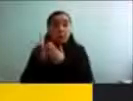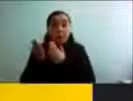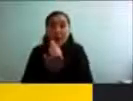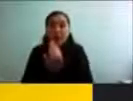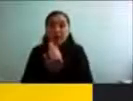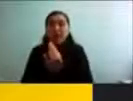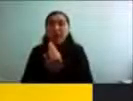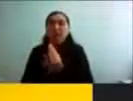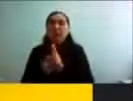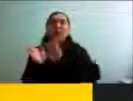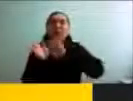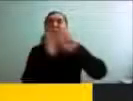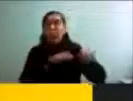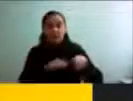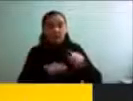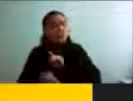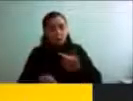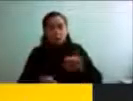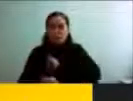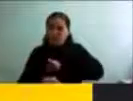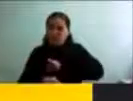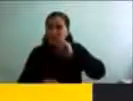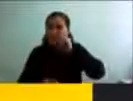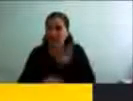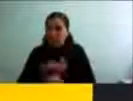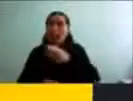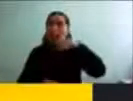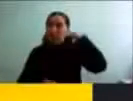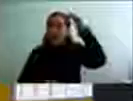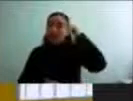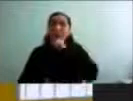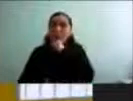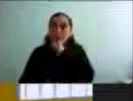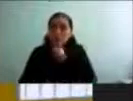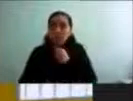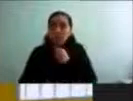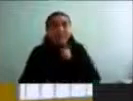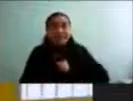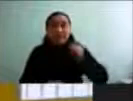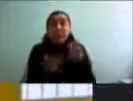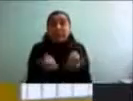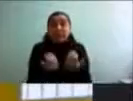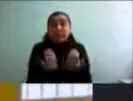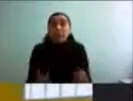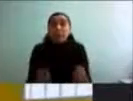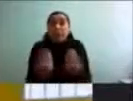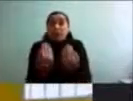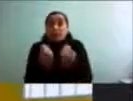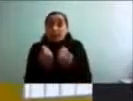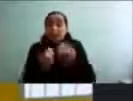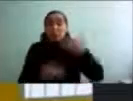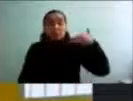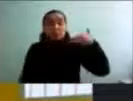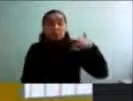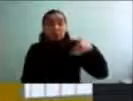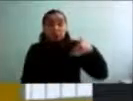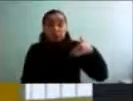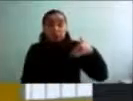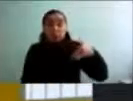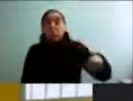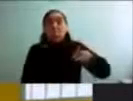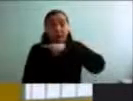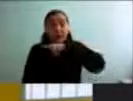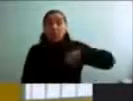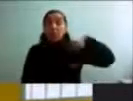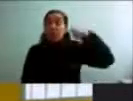Siempre vamos a ver adultos mayores. Y siempre necesitamos de este apoyo que es muy importante para nuestra calidad